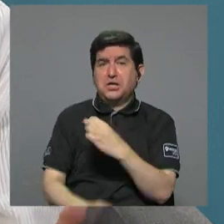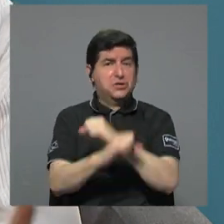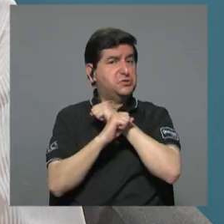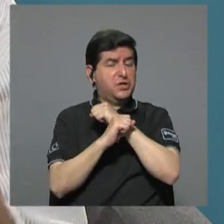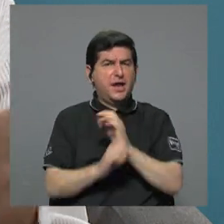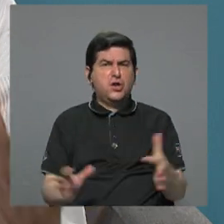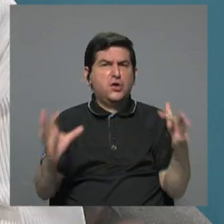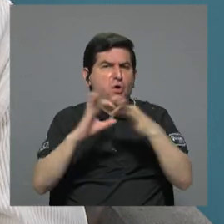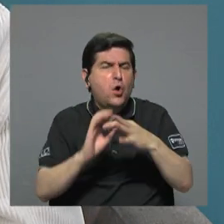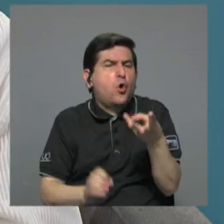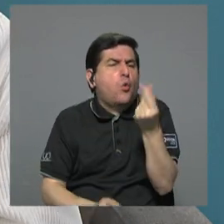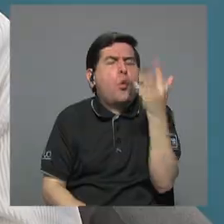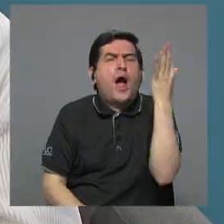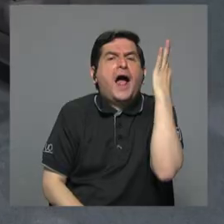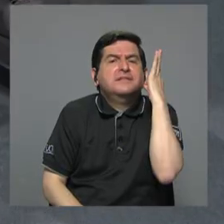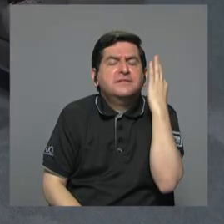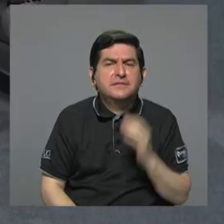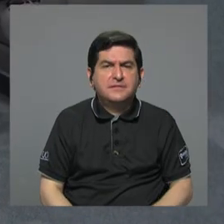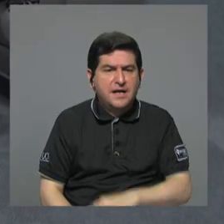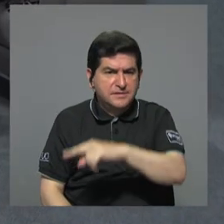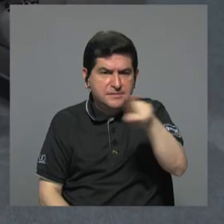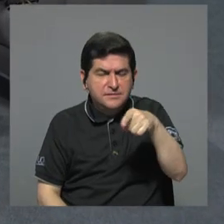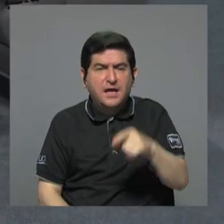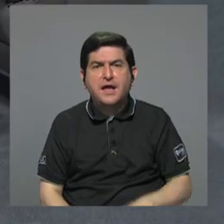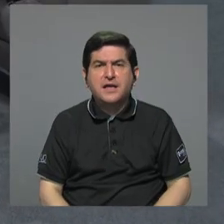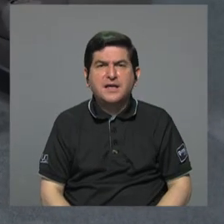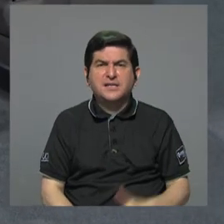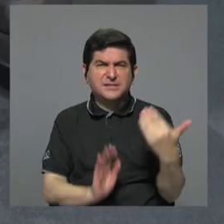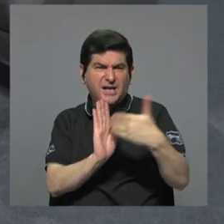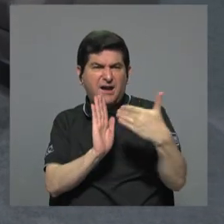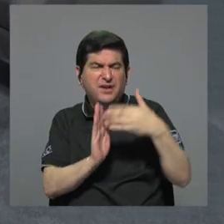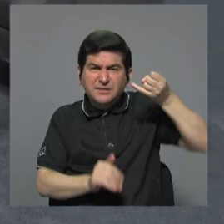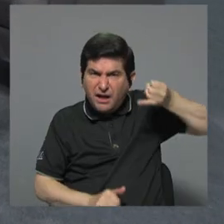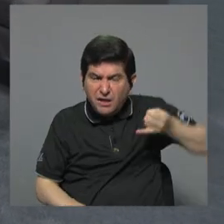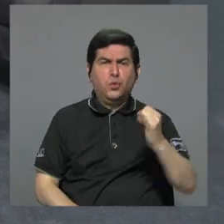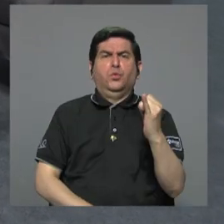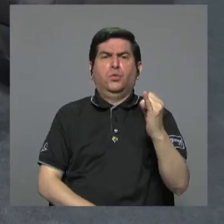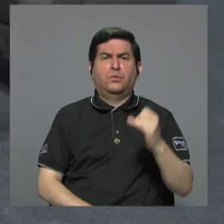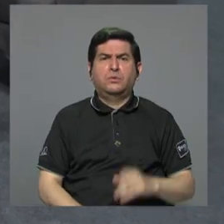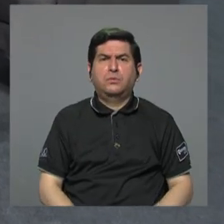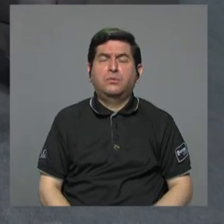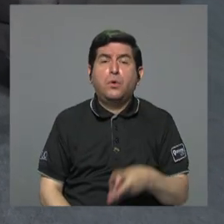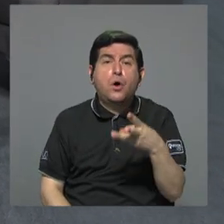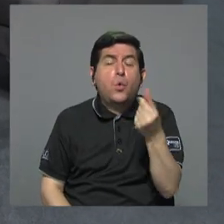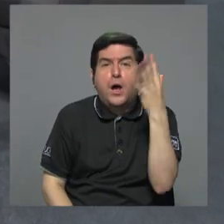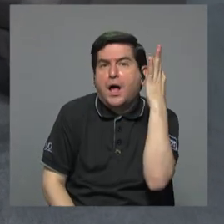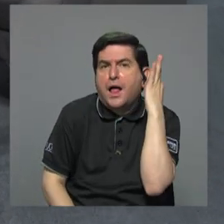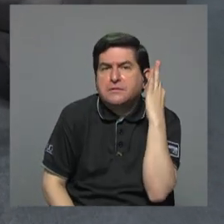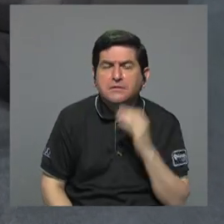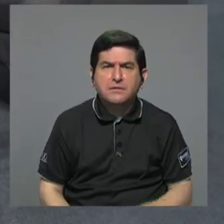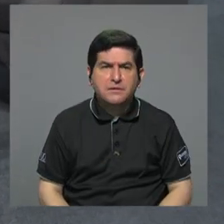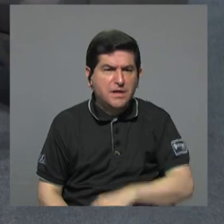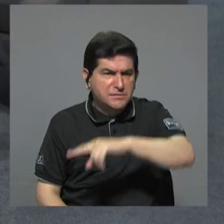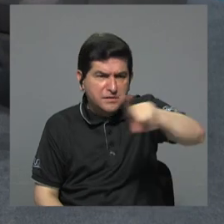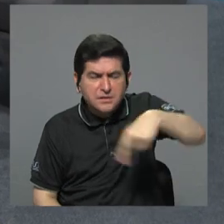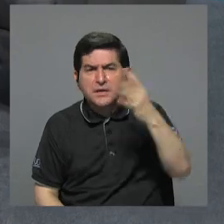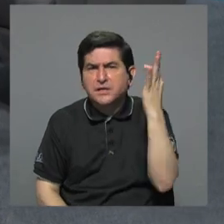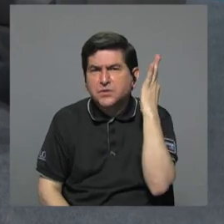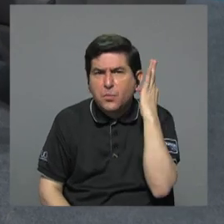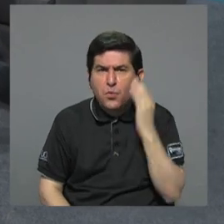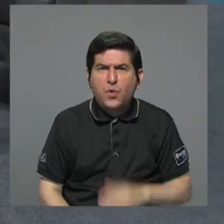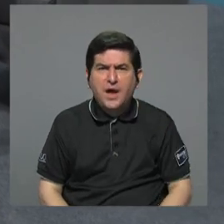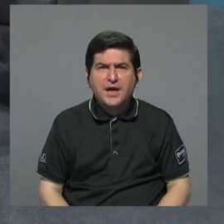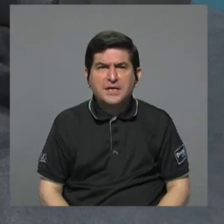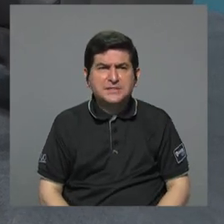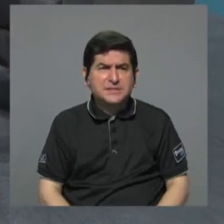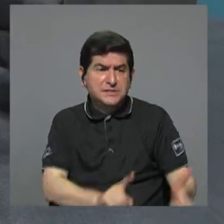torno a cuántas mujeres han sido, han vivido este tipo de violaciones, cuántas mujeres han vivido estas